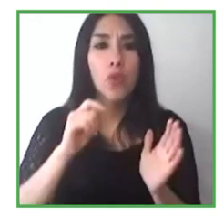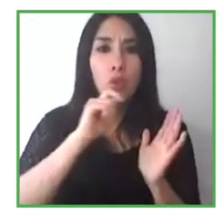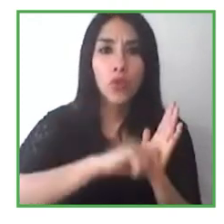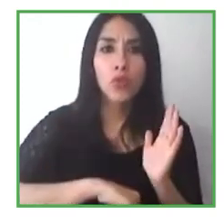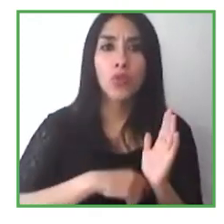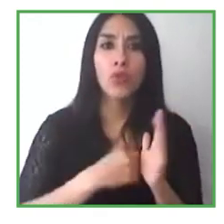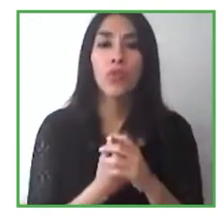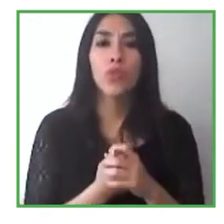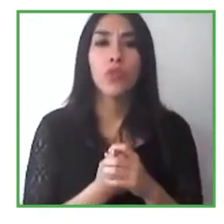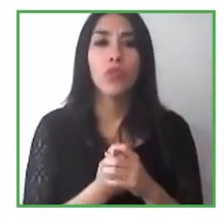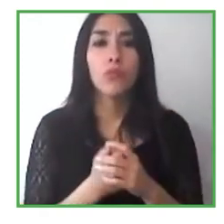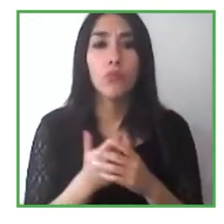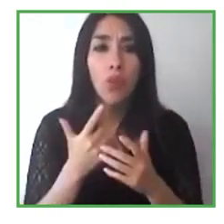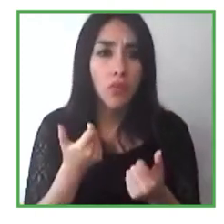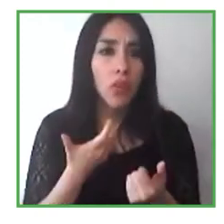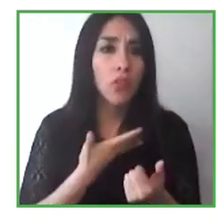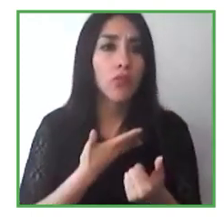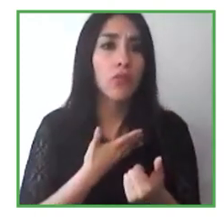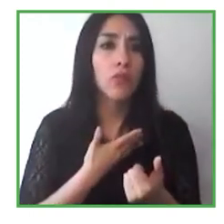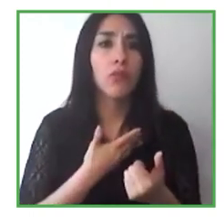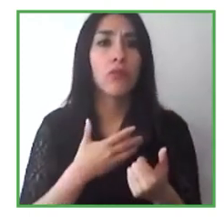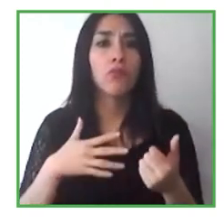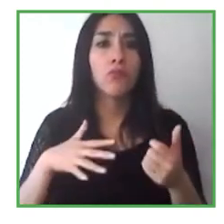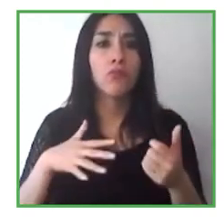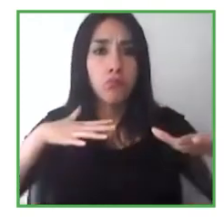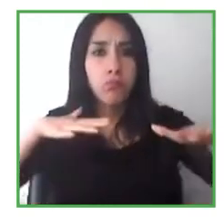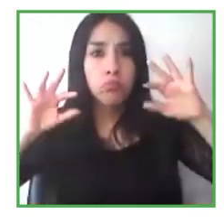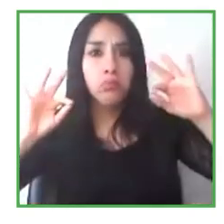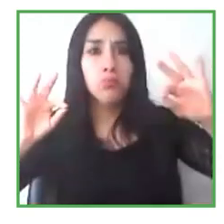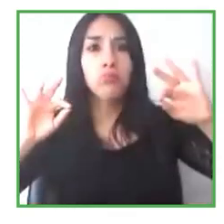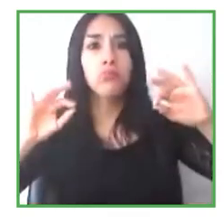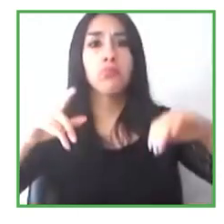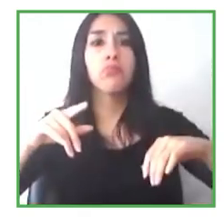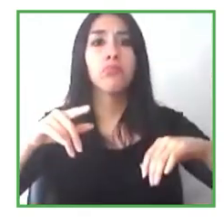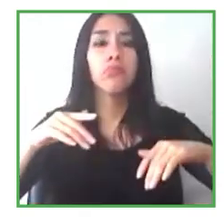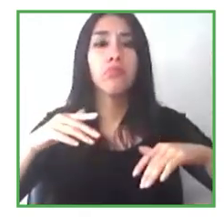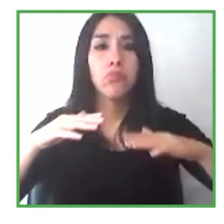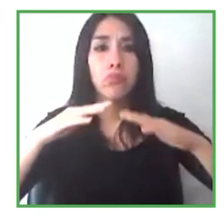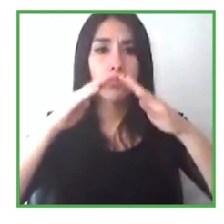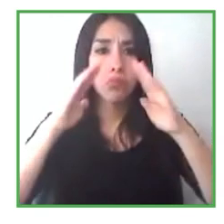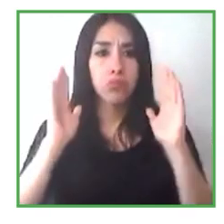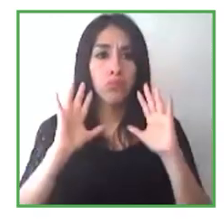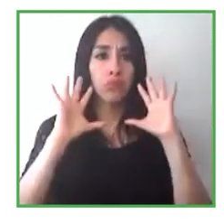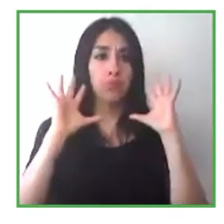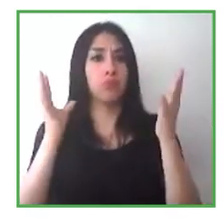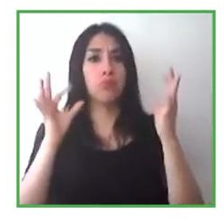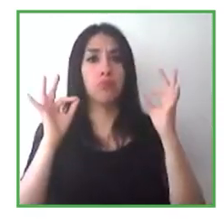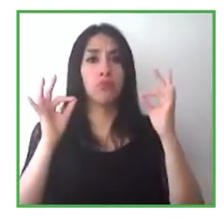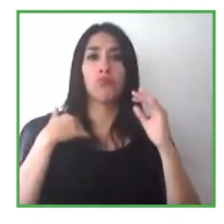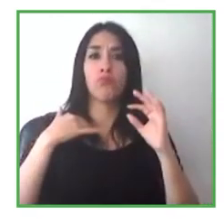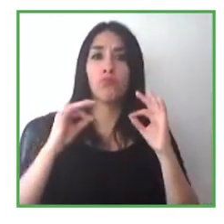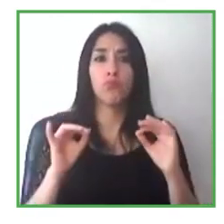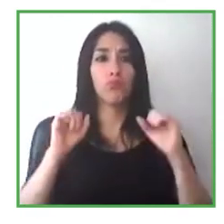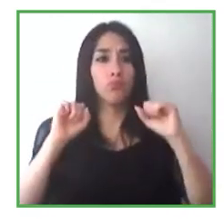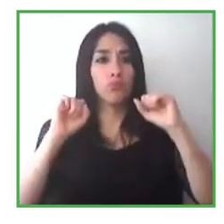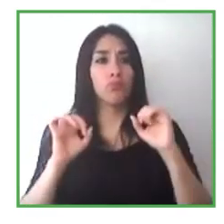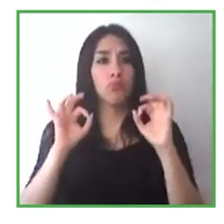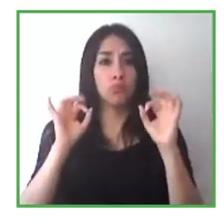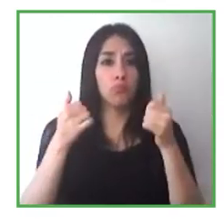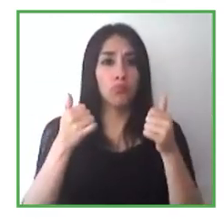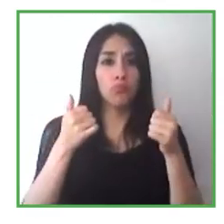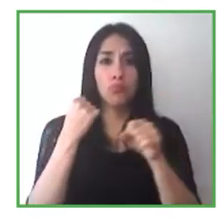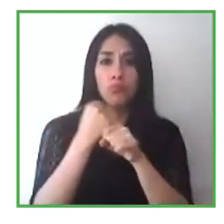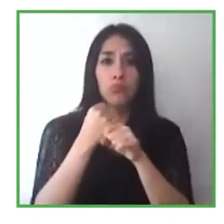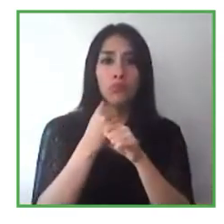espacio adecuado en nuestros hogares para poder trabajar desde nuestros hogares, entonces